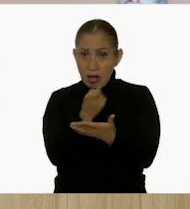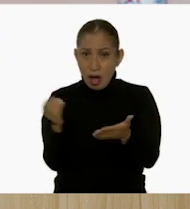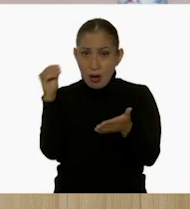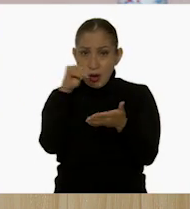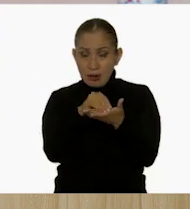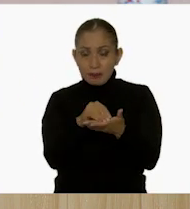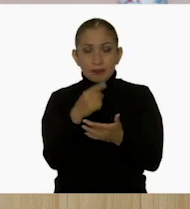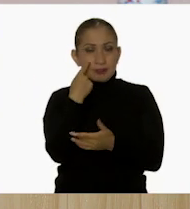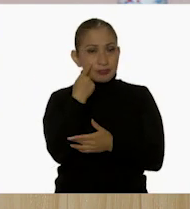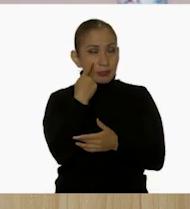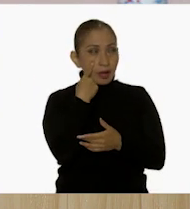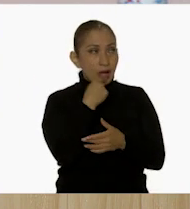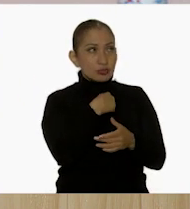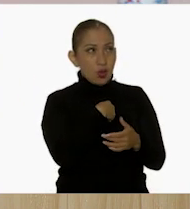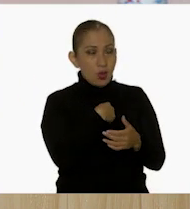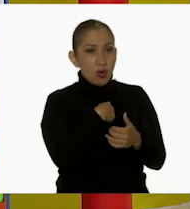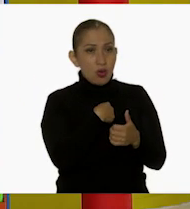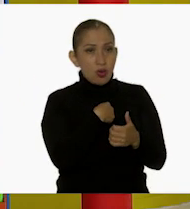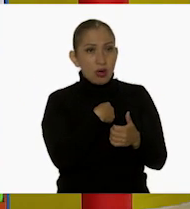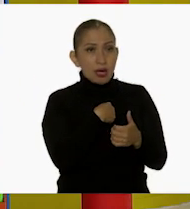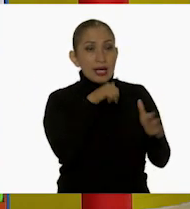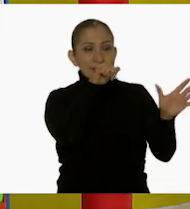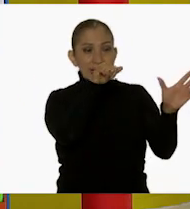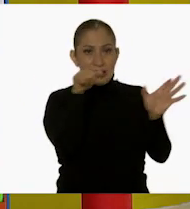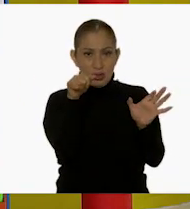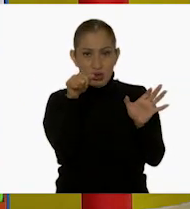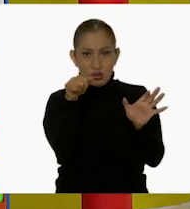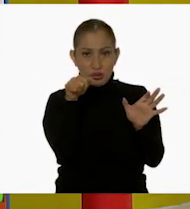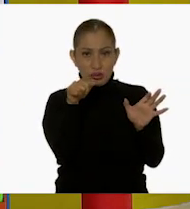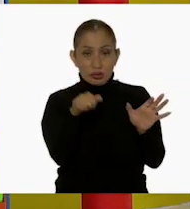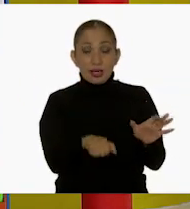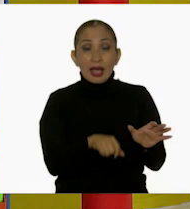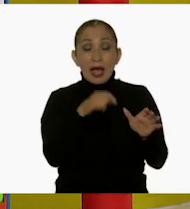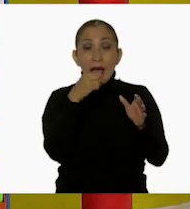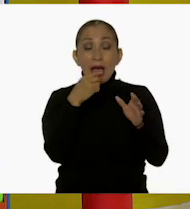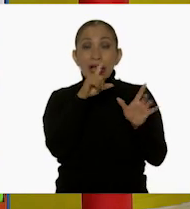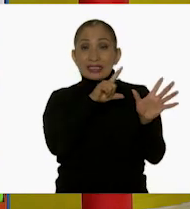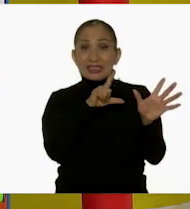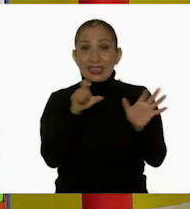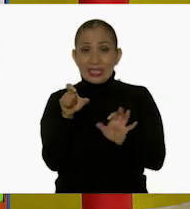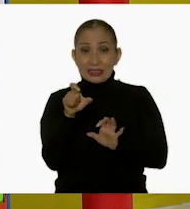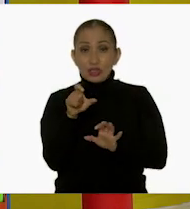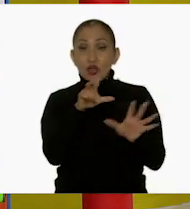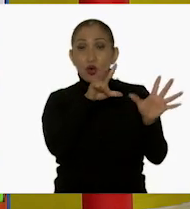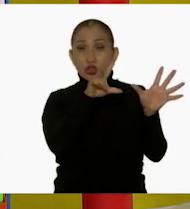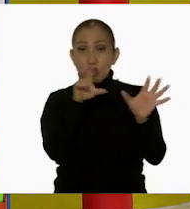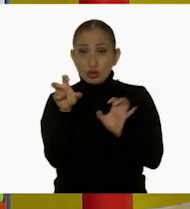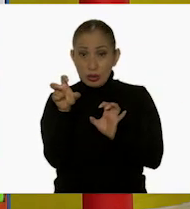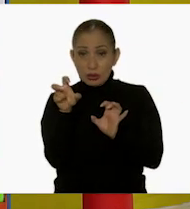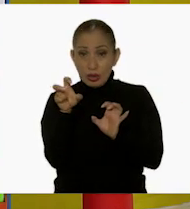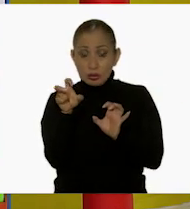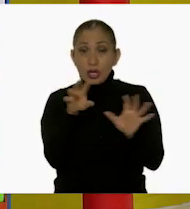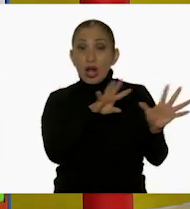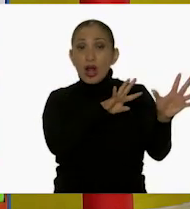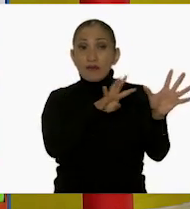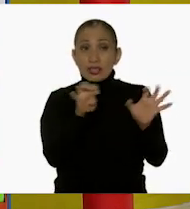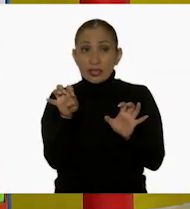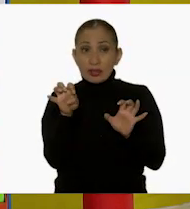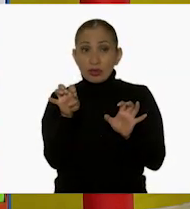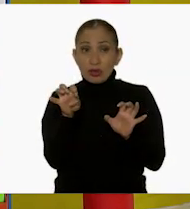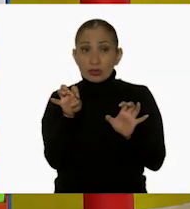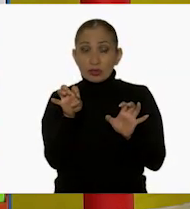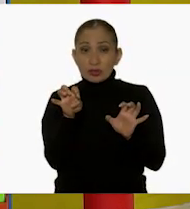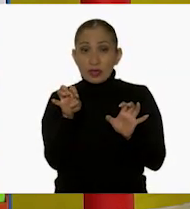Ajá, es decir, si cuento las siguientes centenas son 600, 700, 800, 900